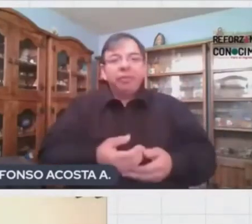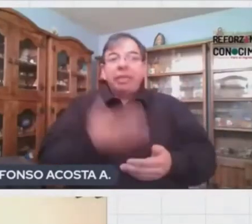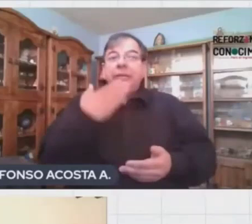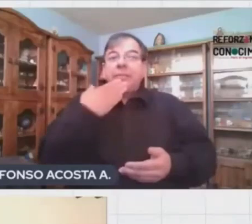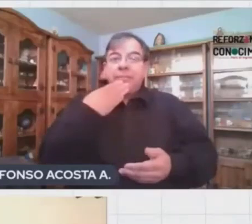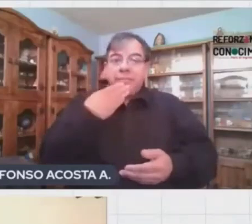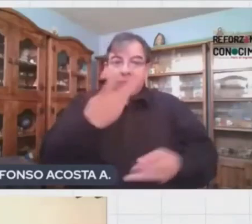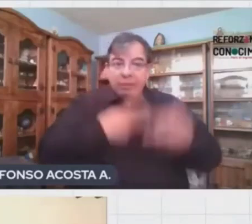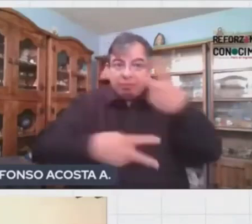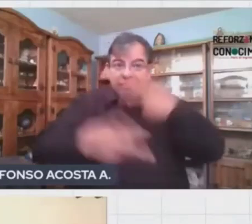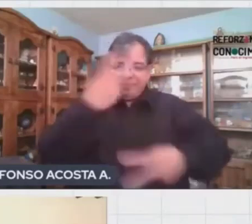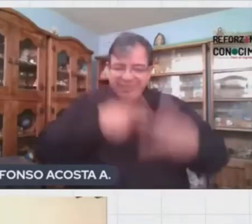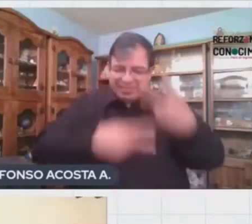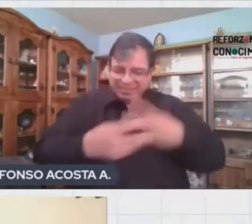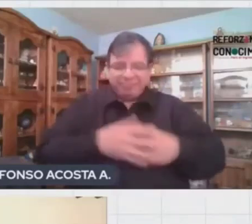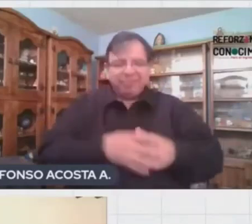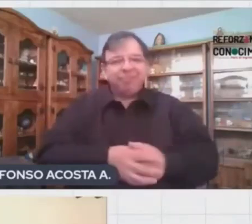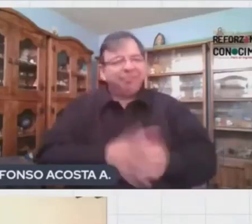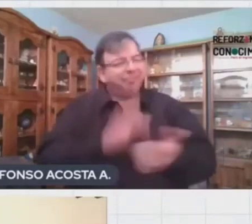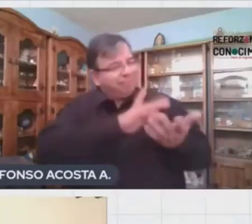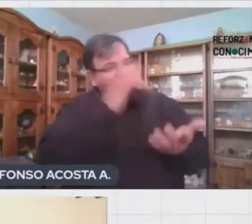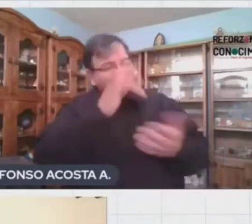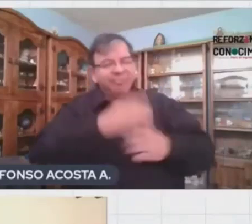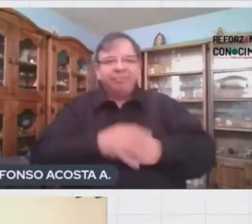bienvenida. Bienvenida seas. Bien.